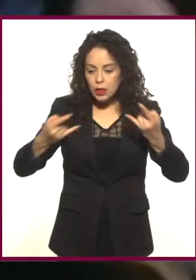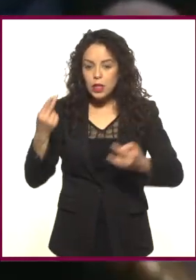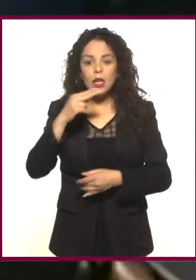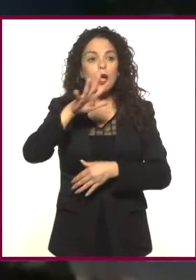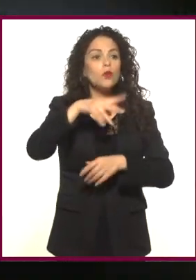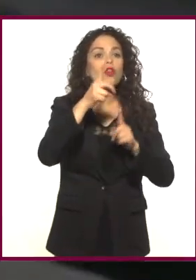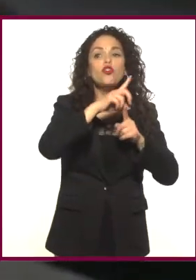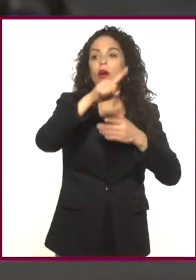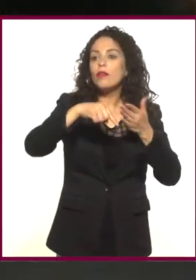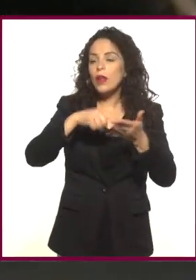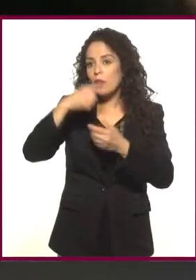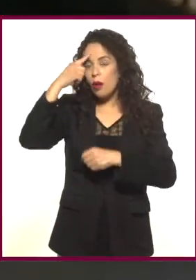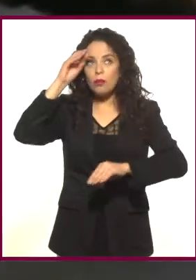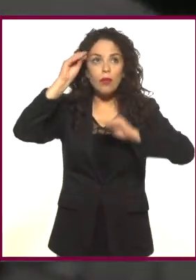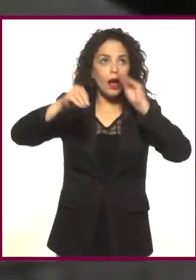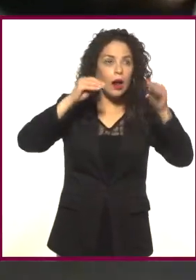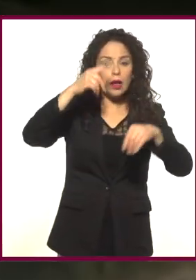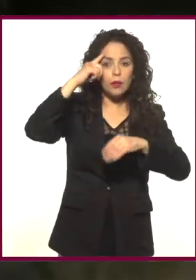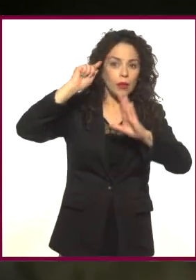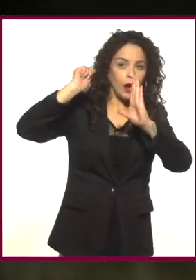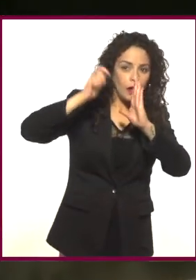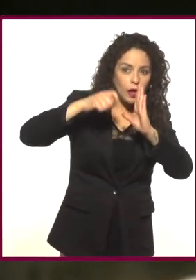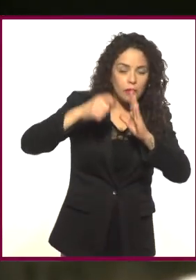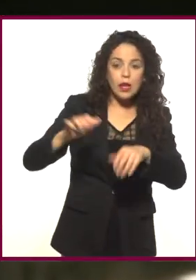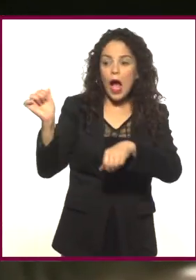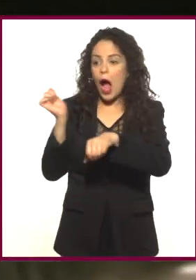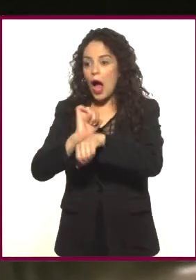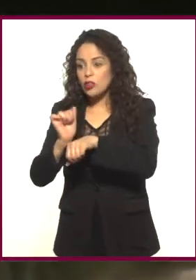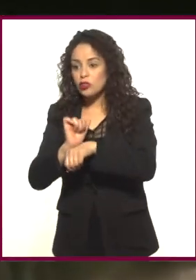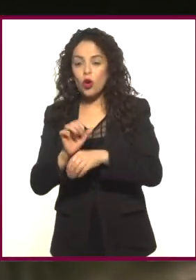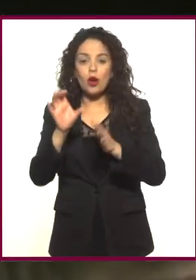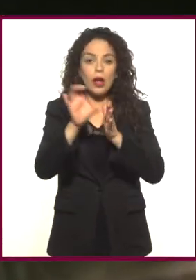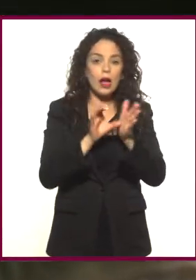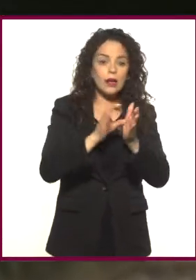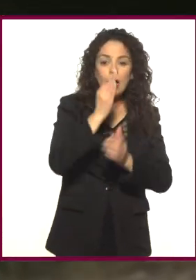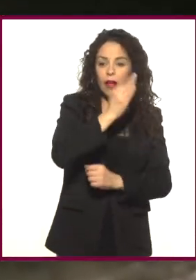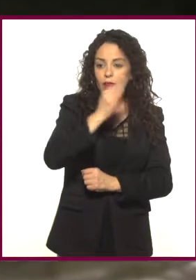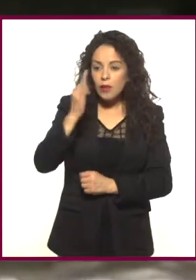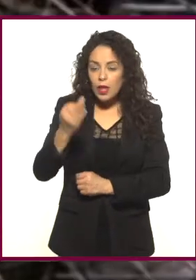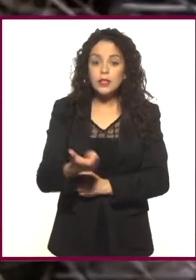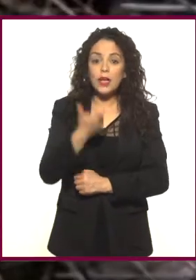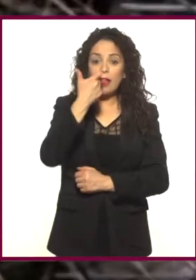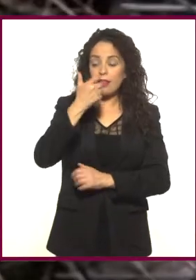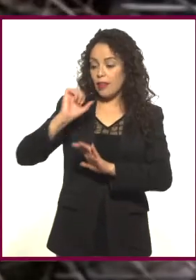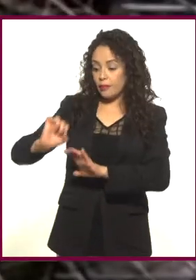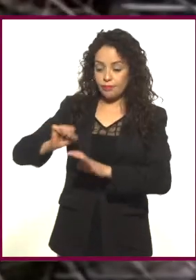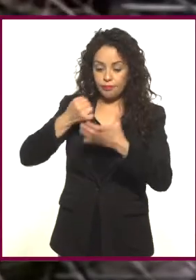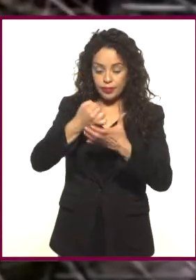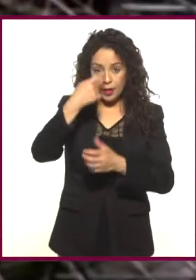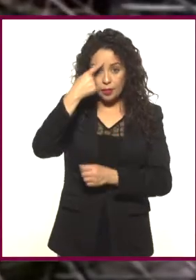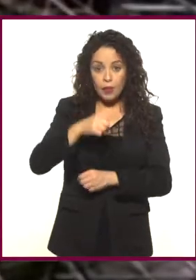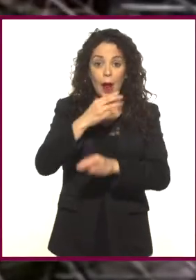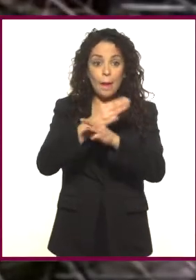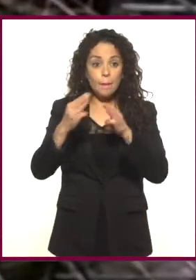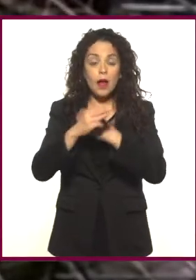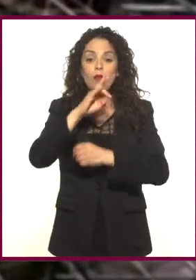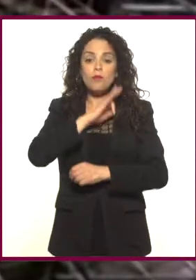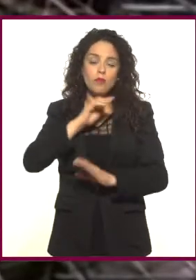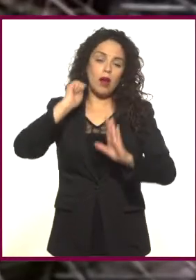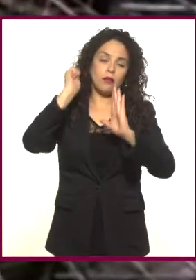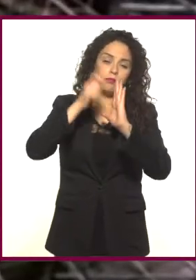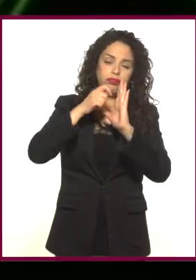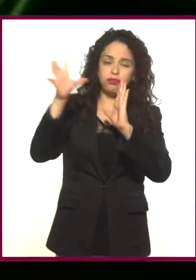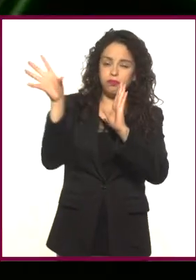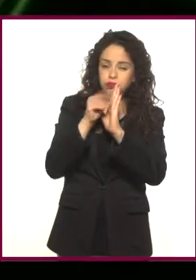las locaciones y los actores, calendarizar, presupuestar y conseguir la lana y el equipo para filmar. Hacer el